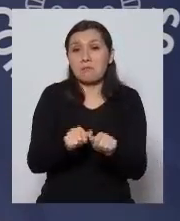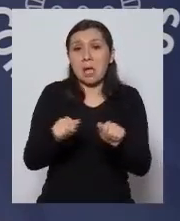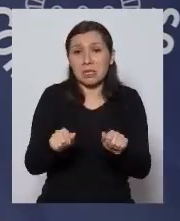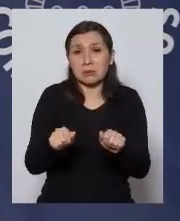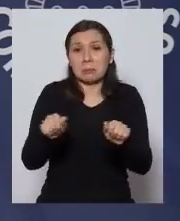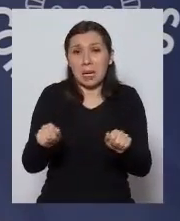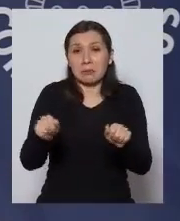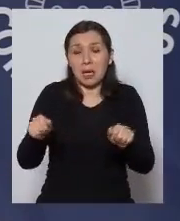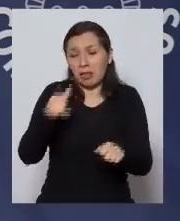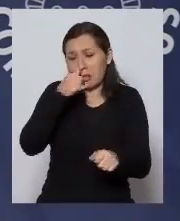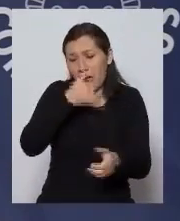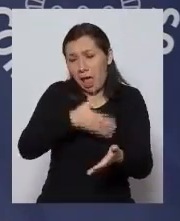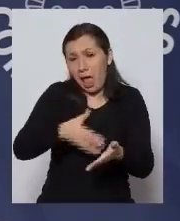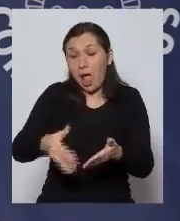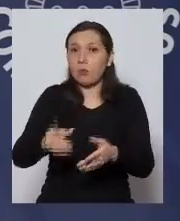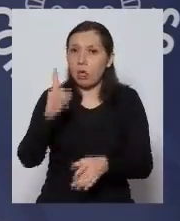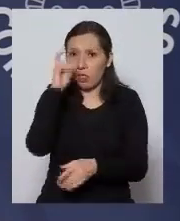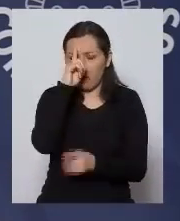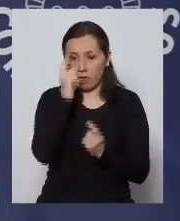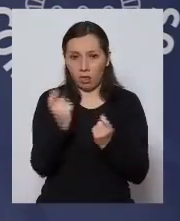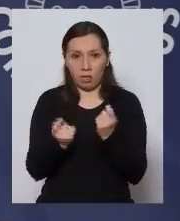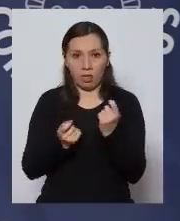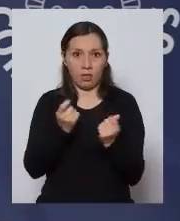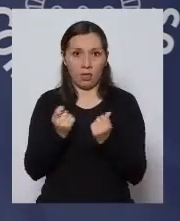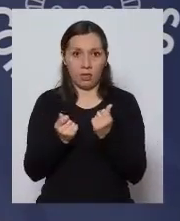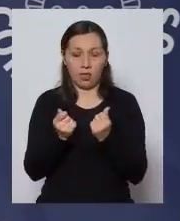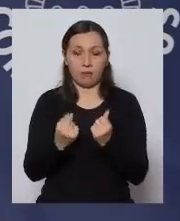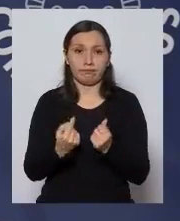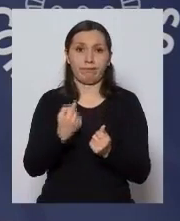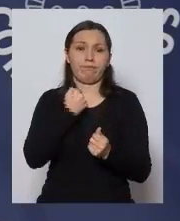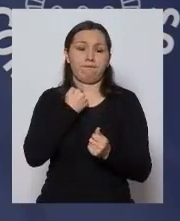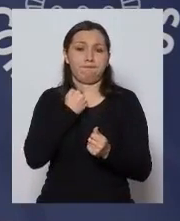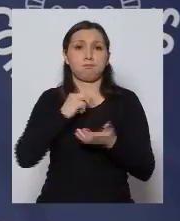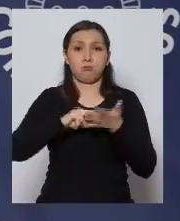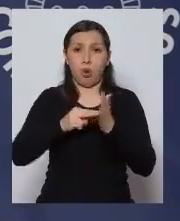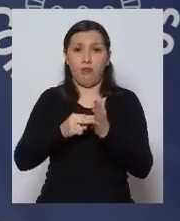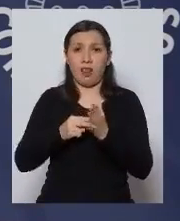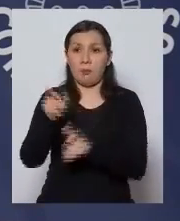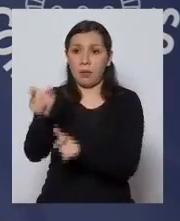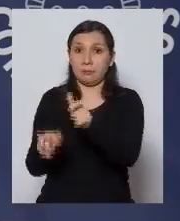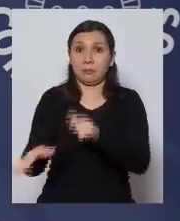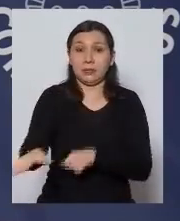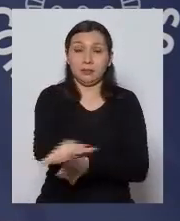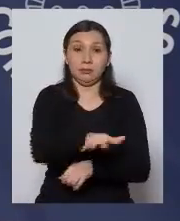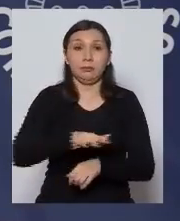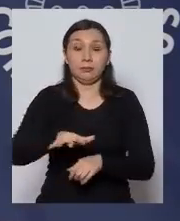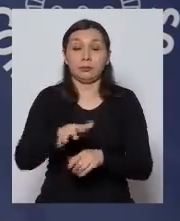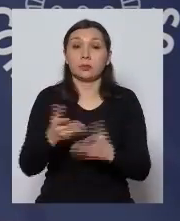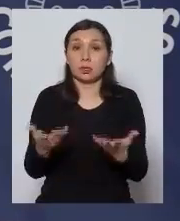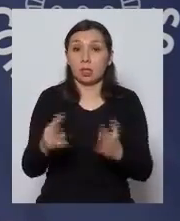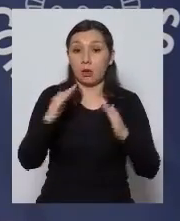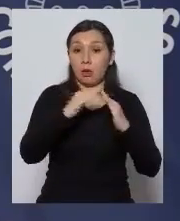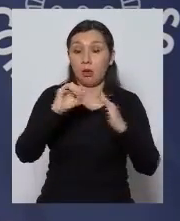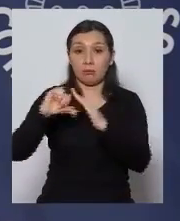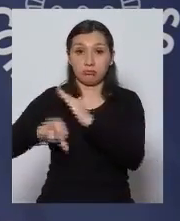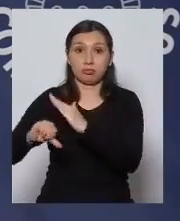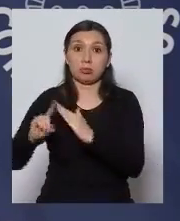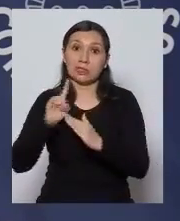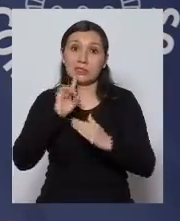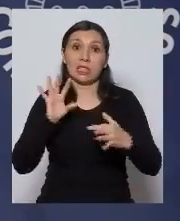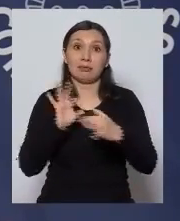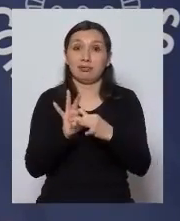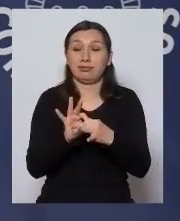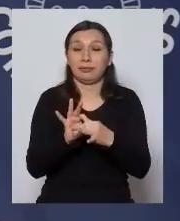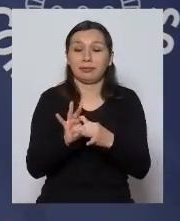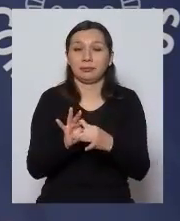alargar con toda la miseria que y problemas sociales que las cuarentenas traen